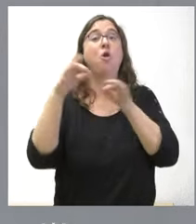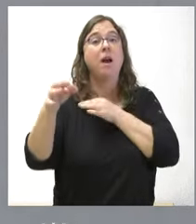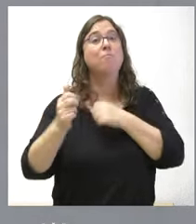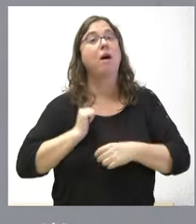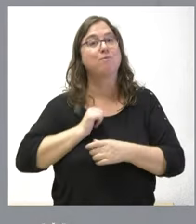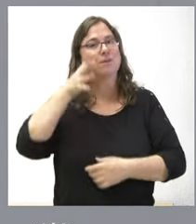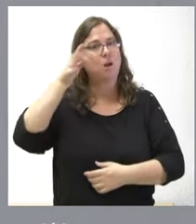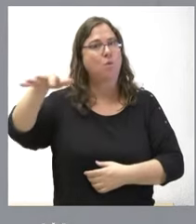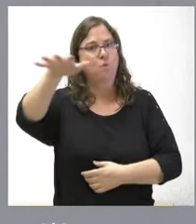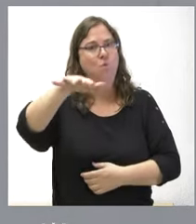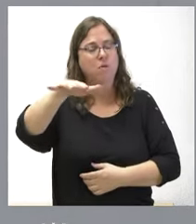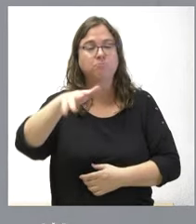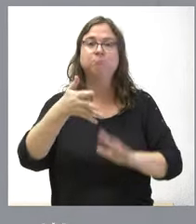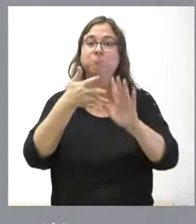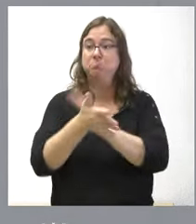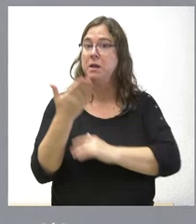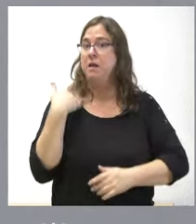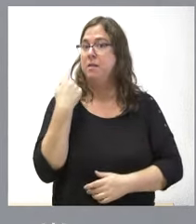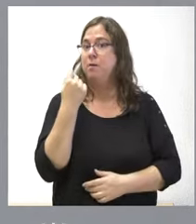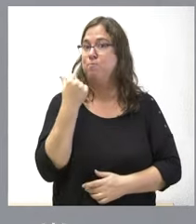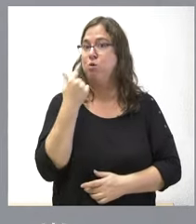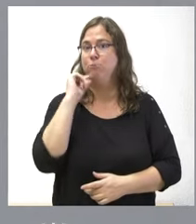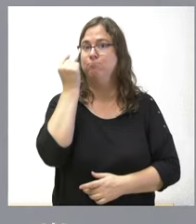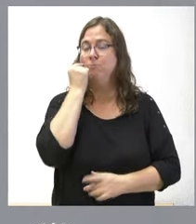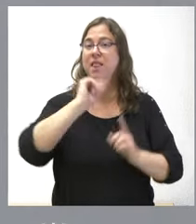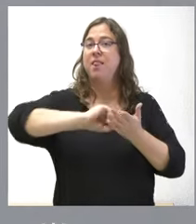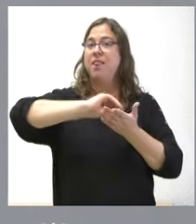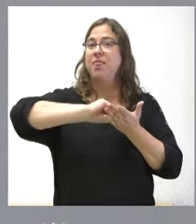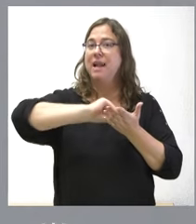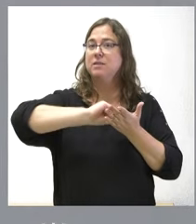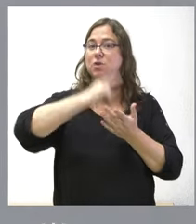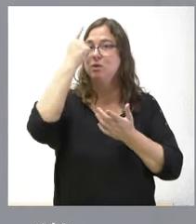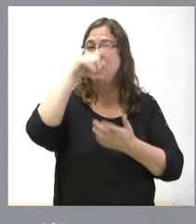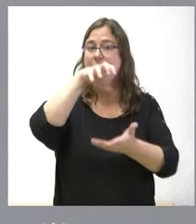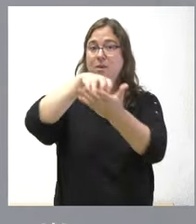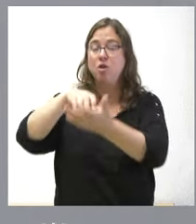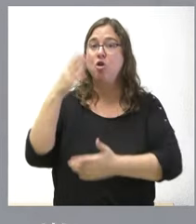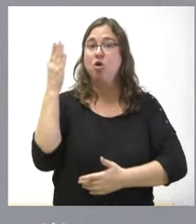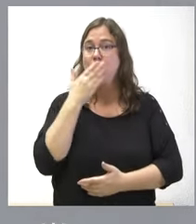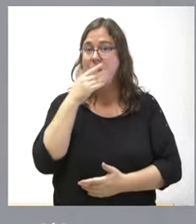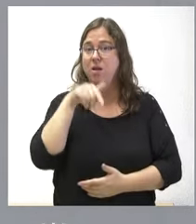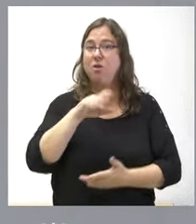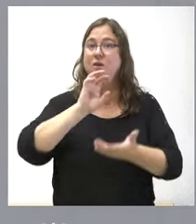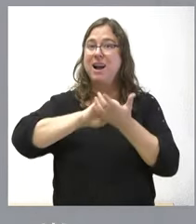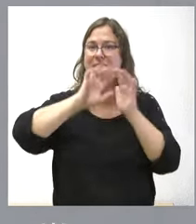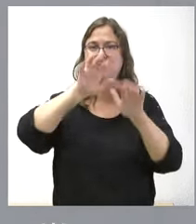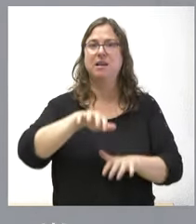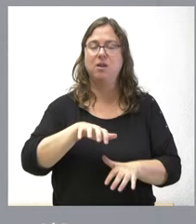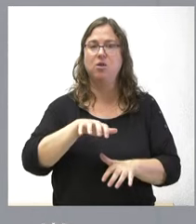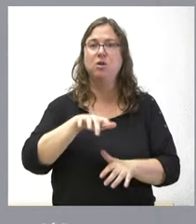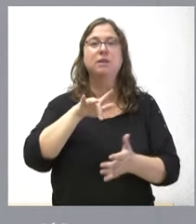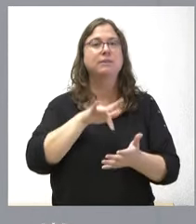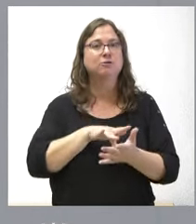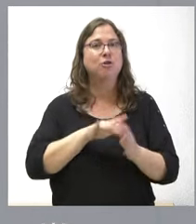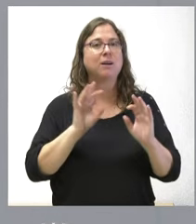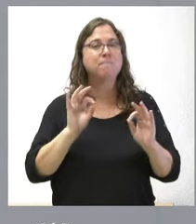Es de significar que hemos conocido recientemente el dato, saben ustedes, en centros educativos, donde Castilla y León es la comunidad que tiene también